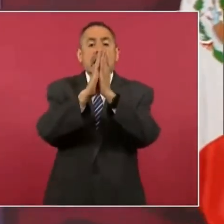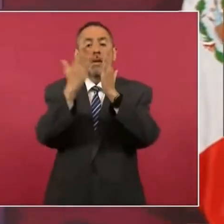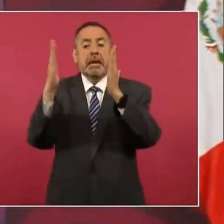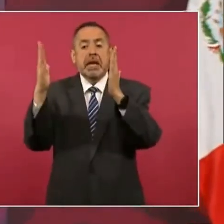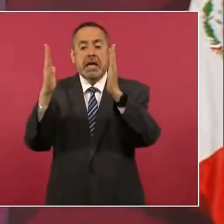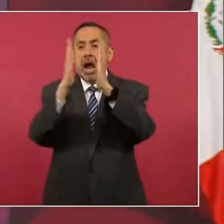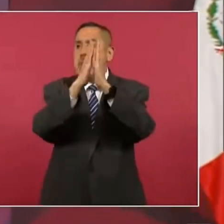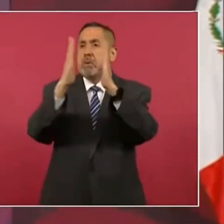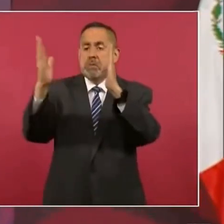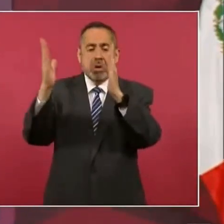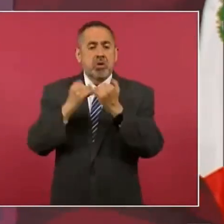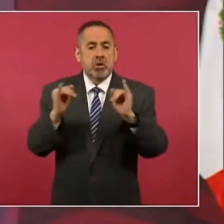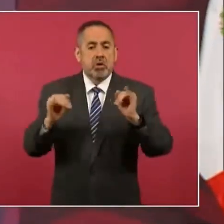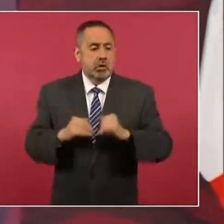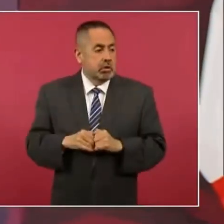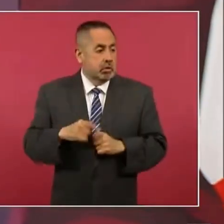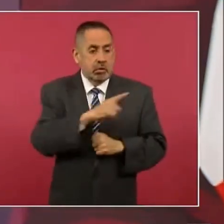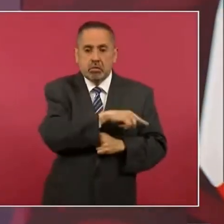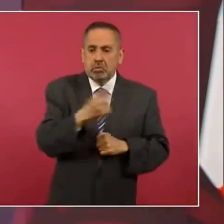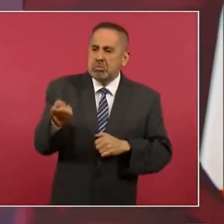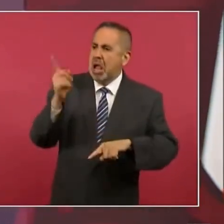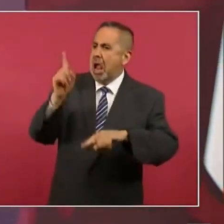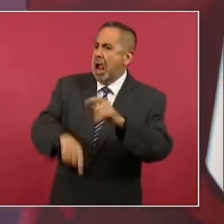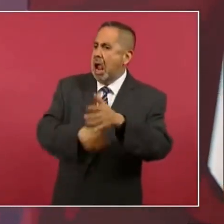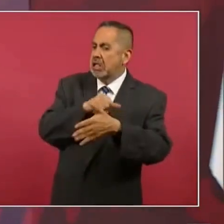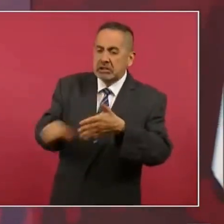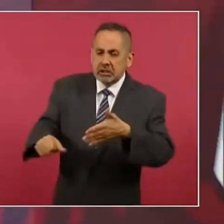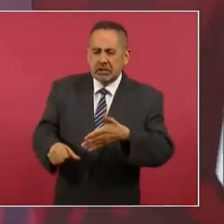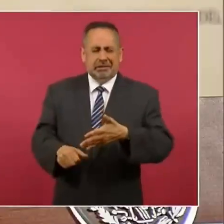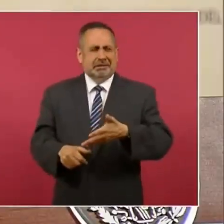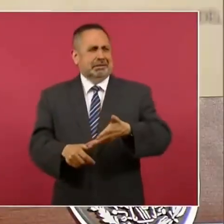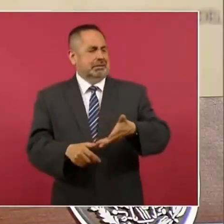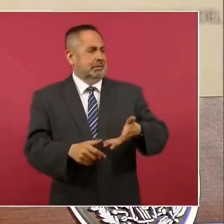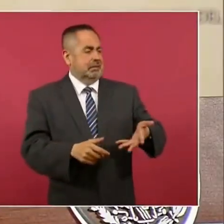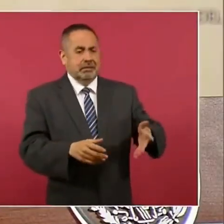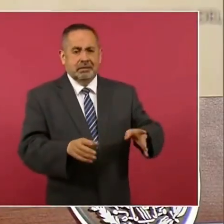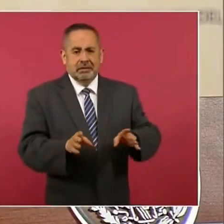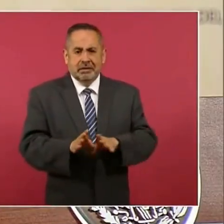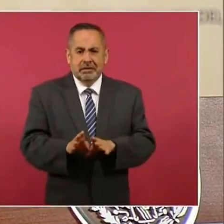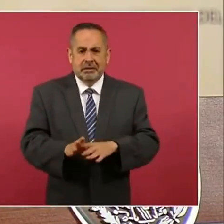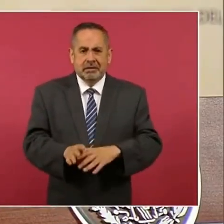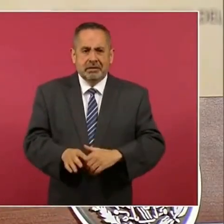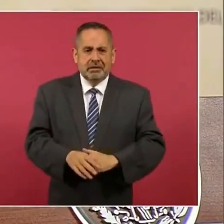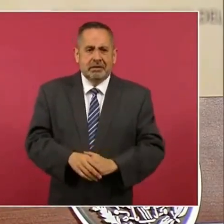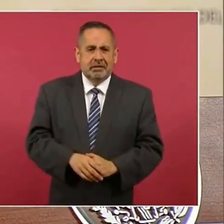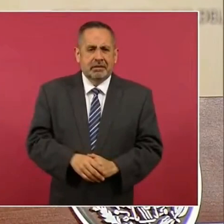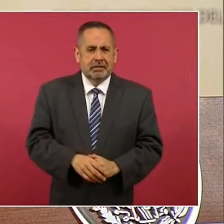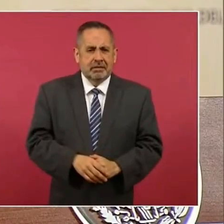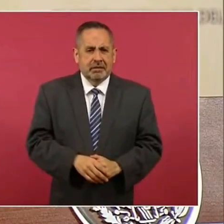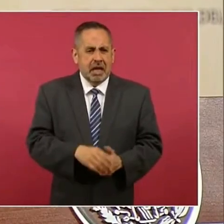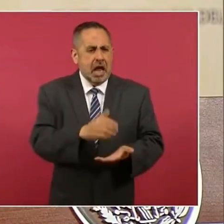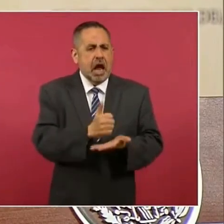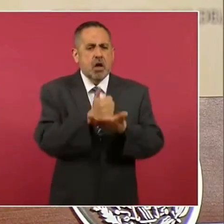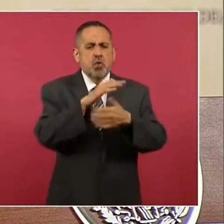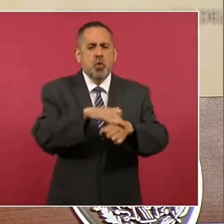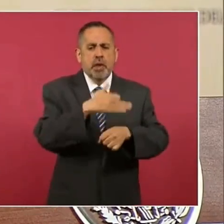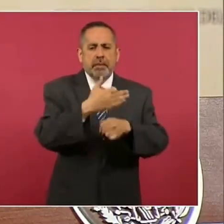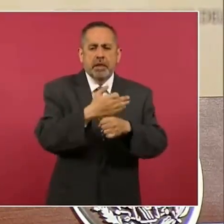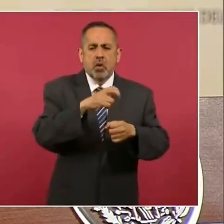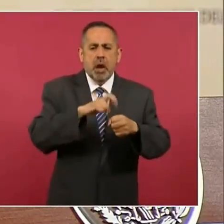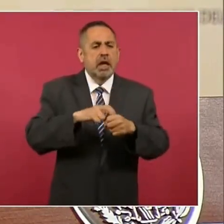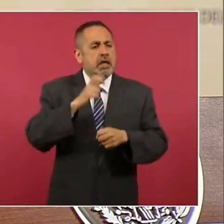y se la cancelan, el ayuntamiento de